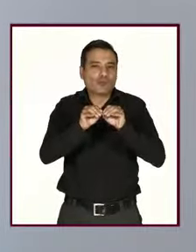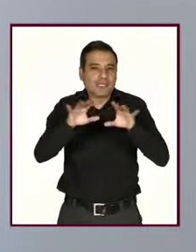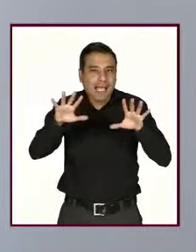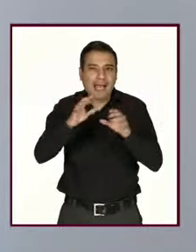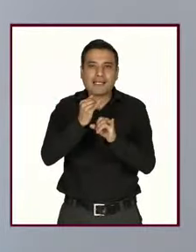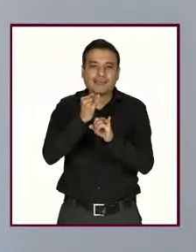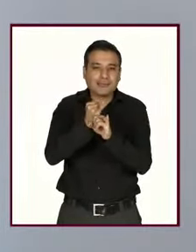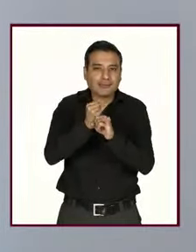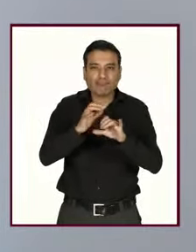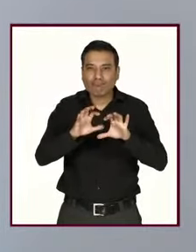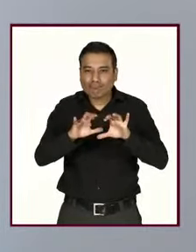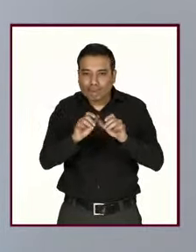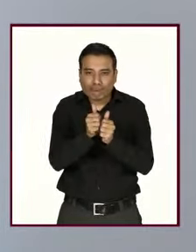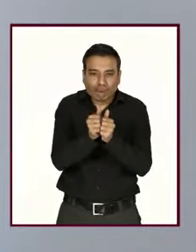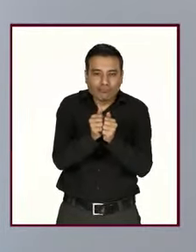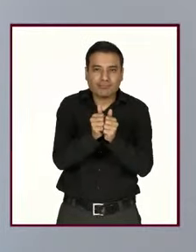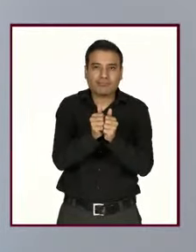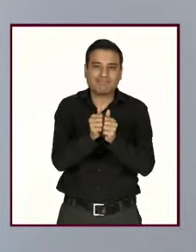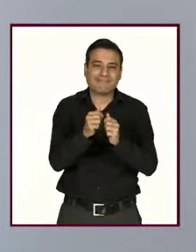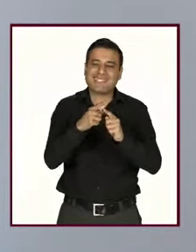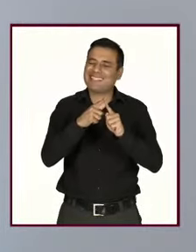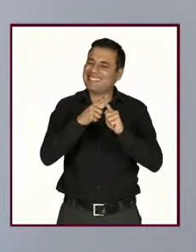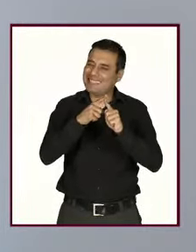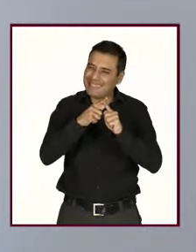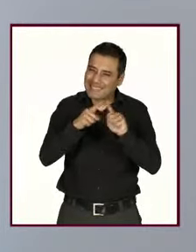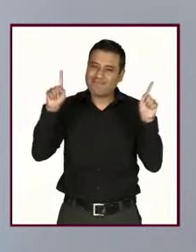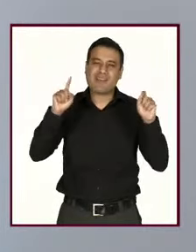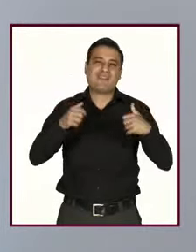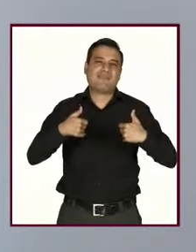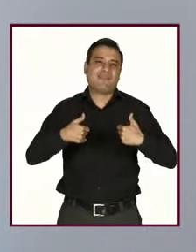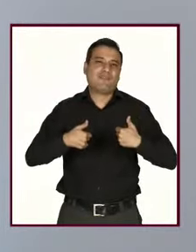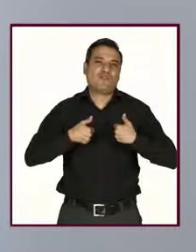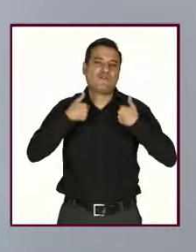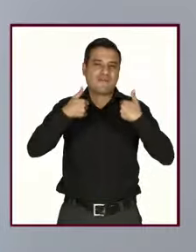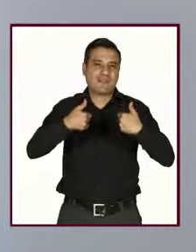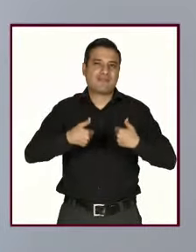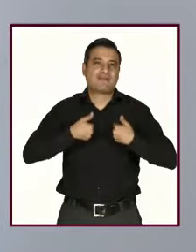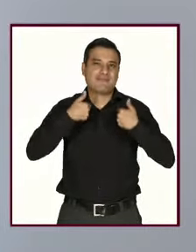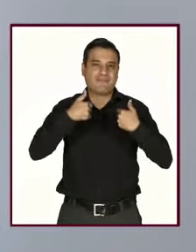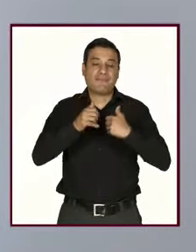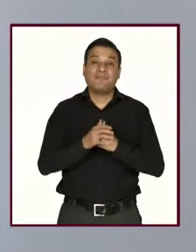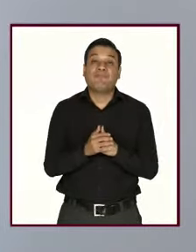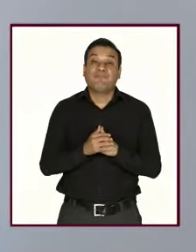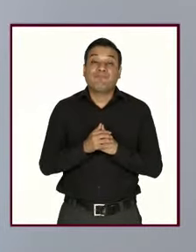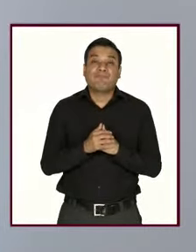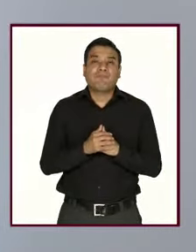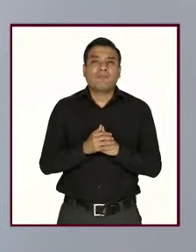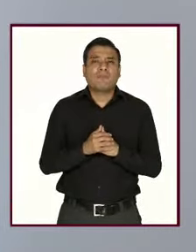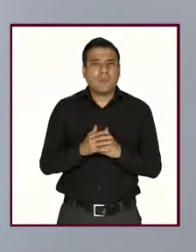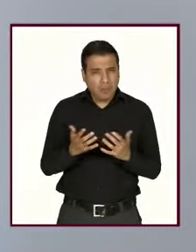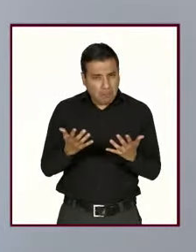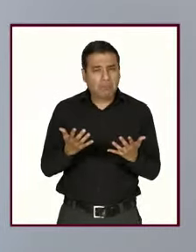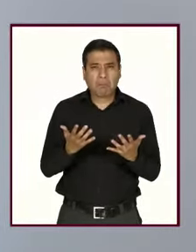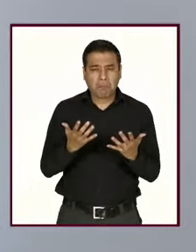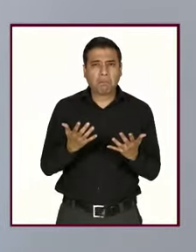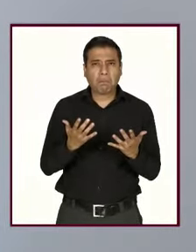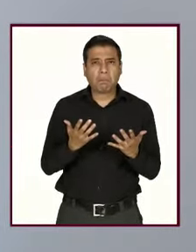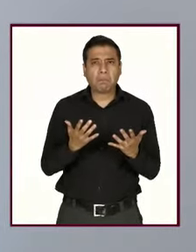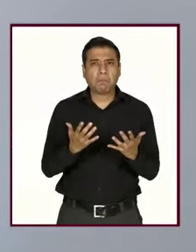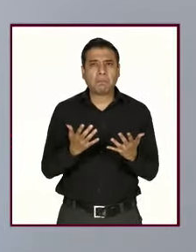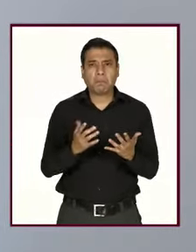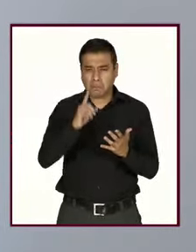diferente al que tienen los y las jóvenes yo creo que es una respuesta acorde con el